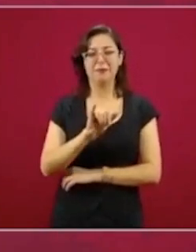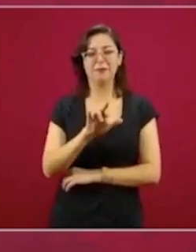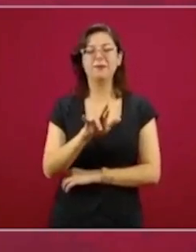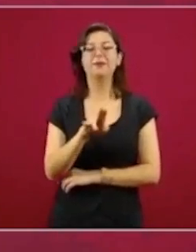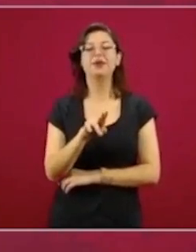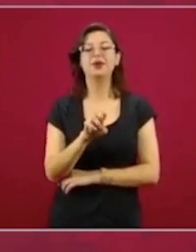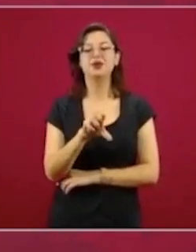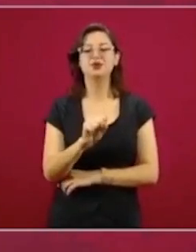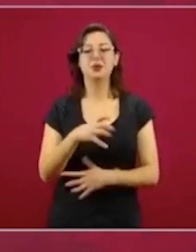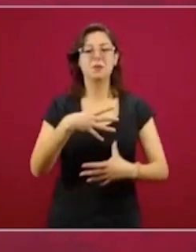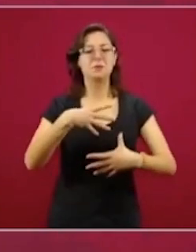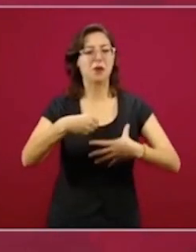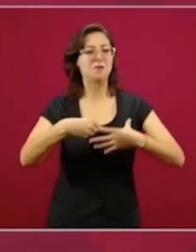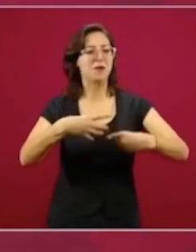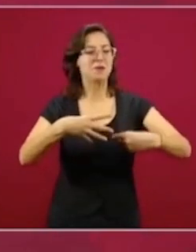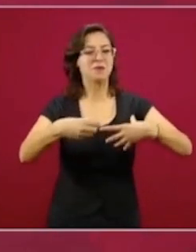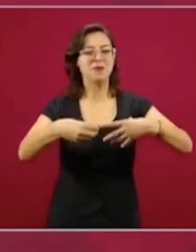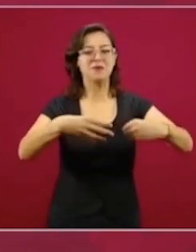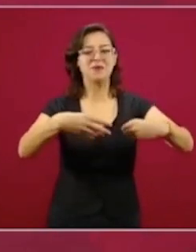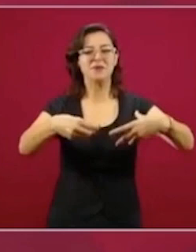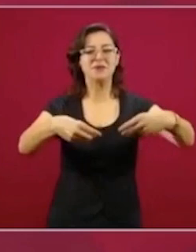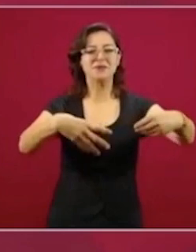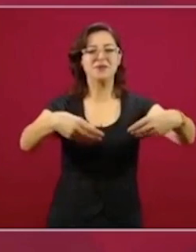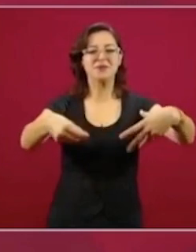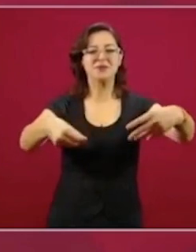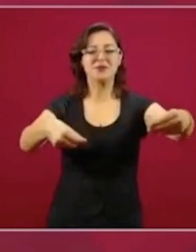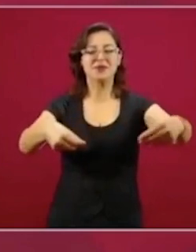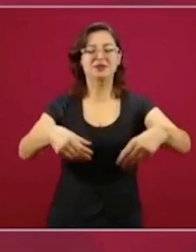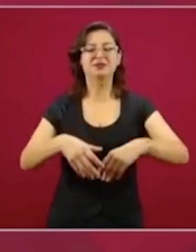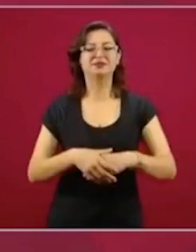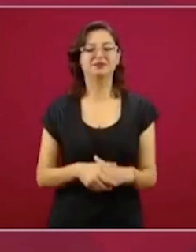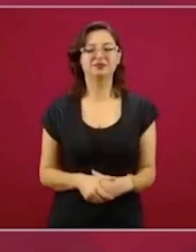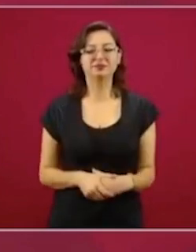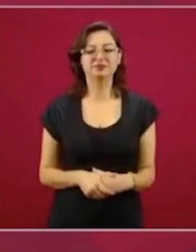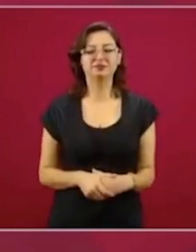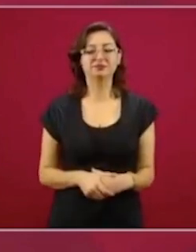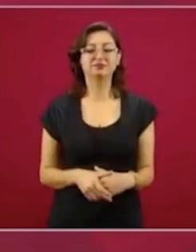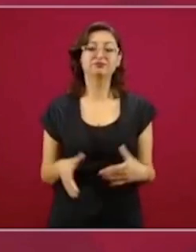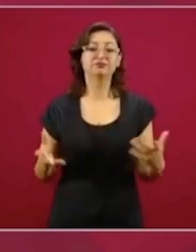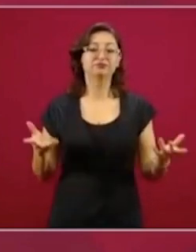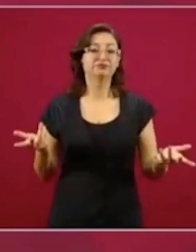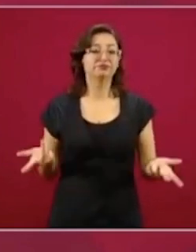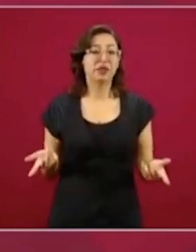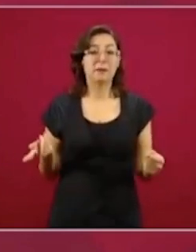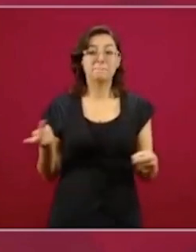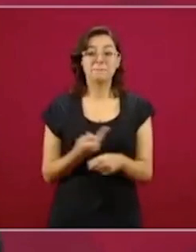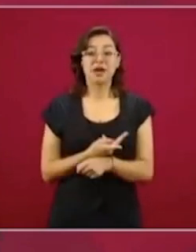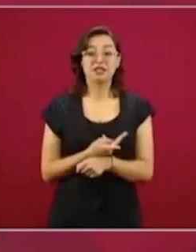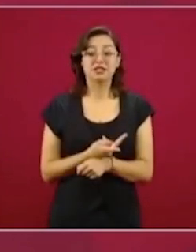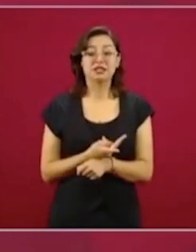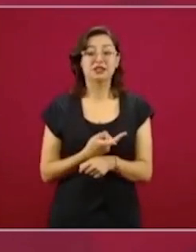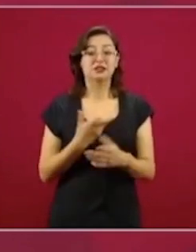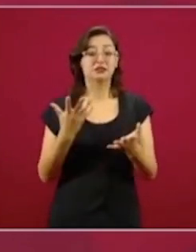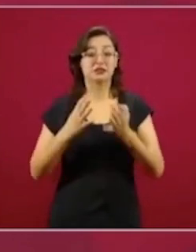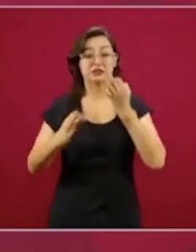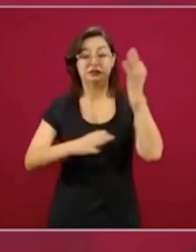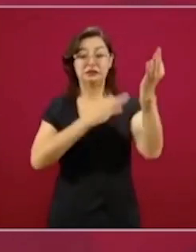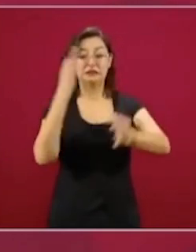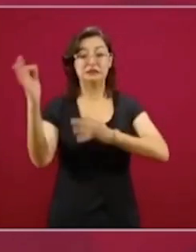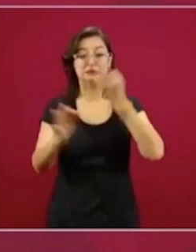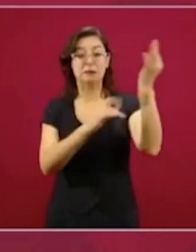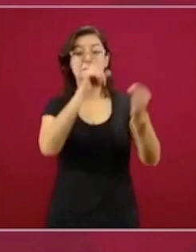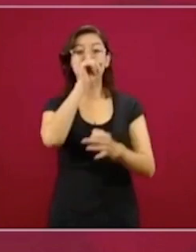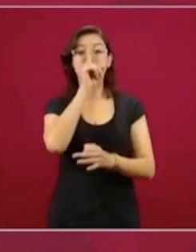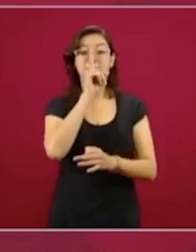y que produce desinformación,